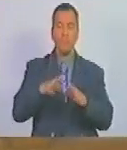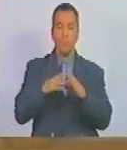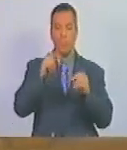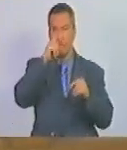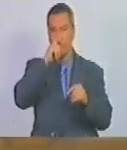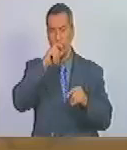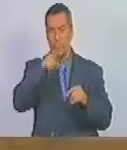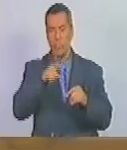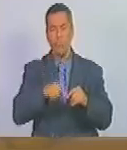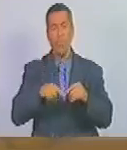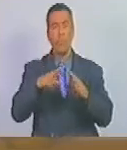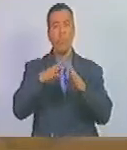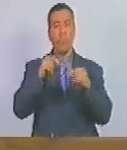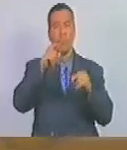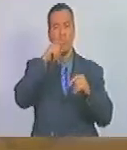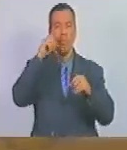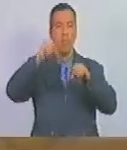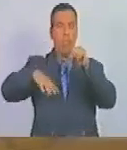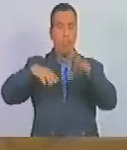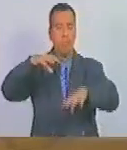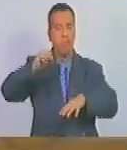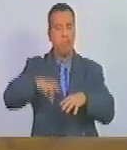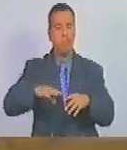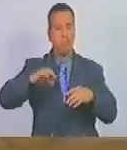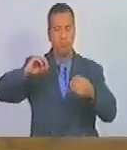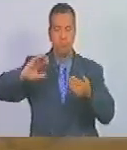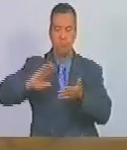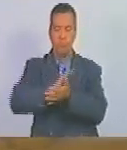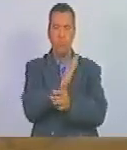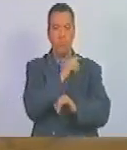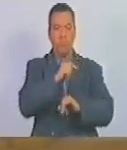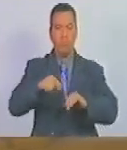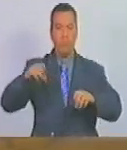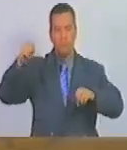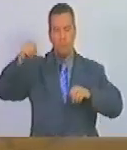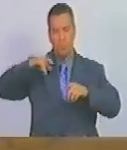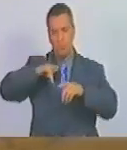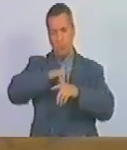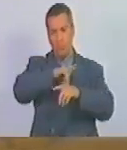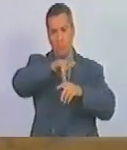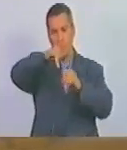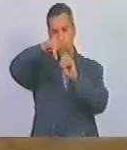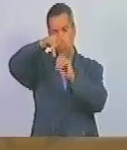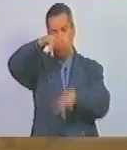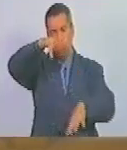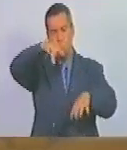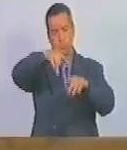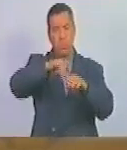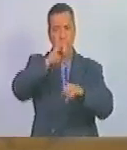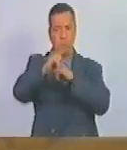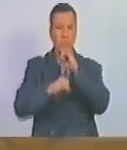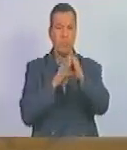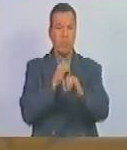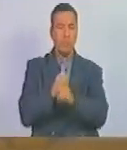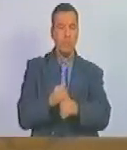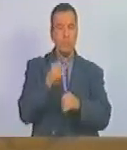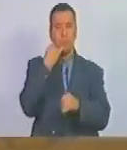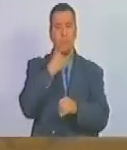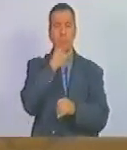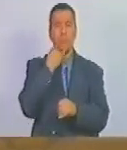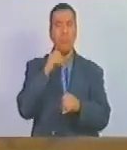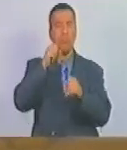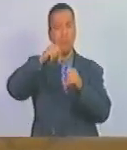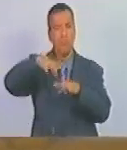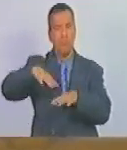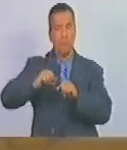por los bombardeos que son demolidos desde los aviones del sionismo internacional del sionismo israelí son